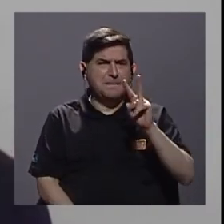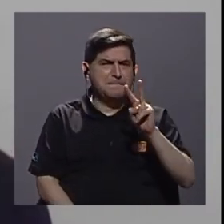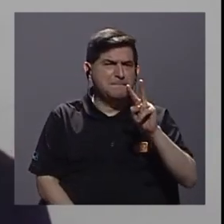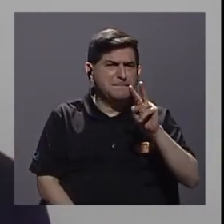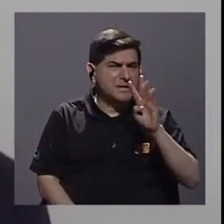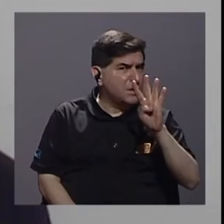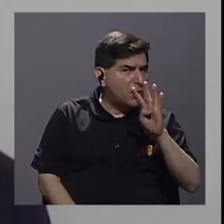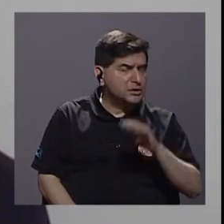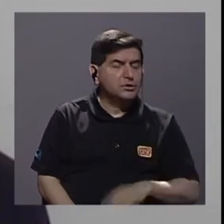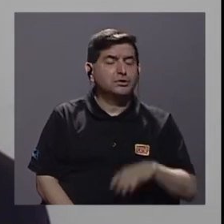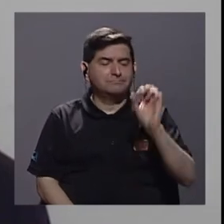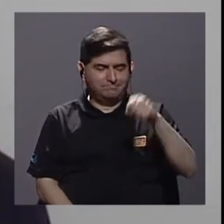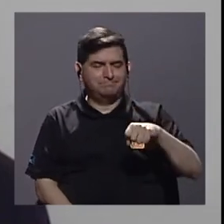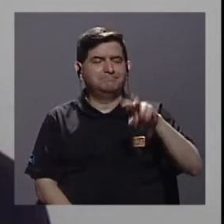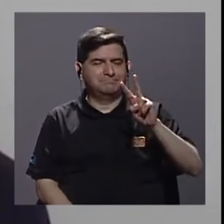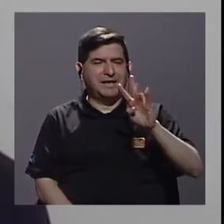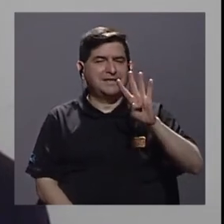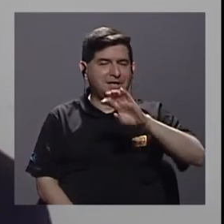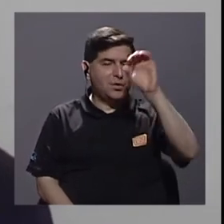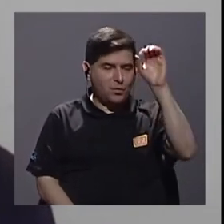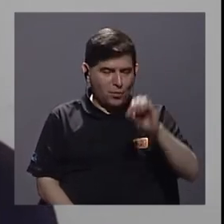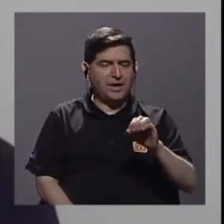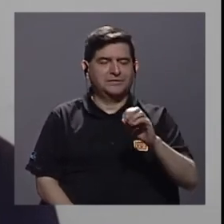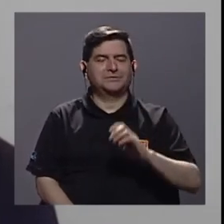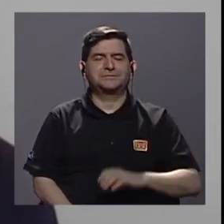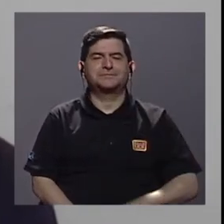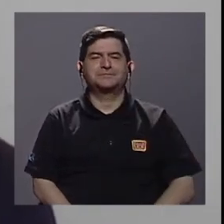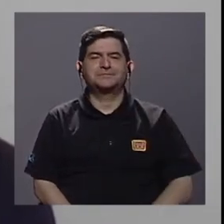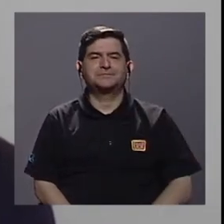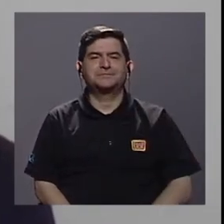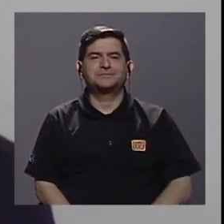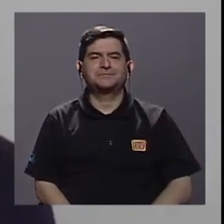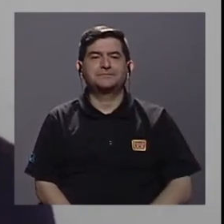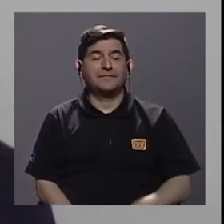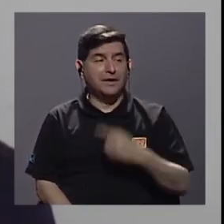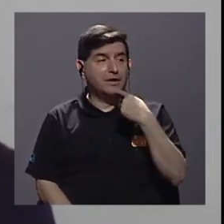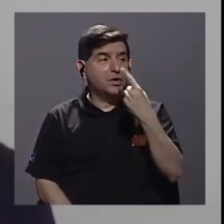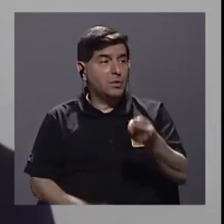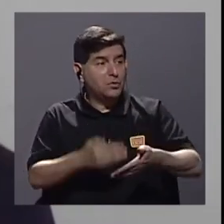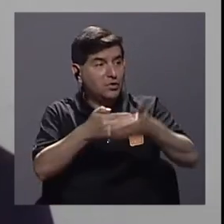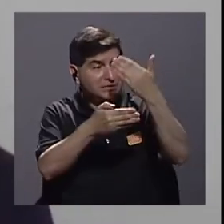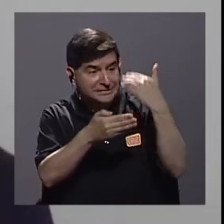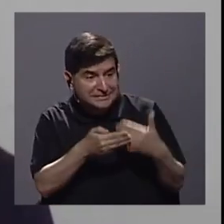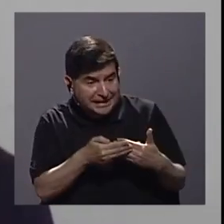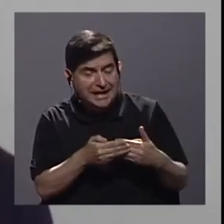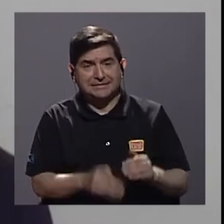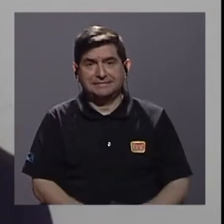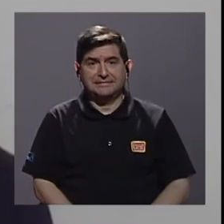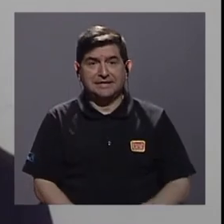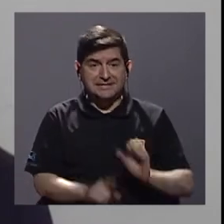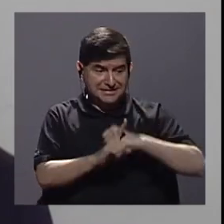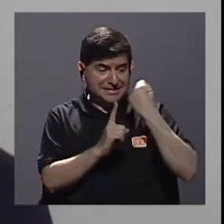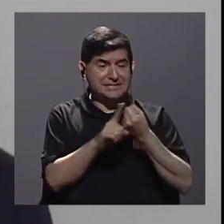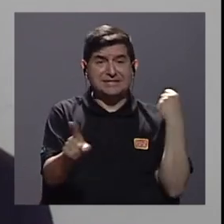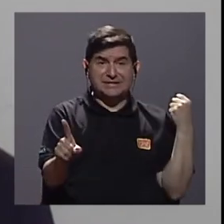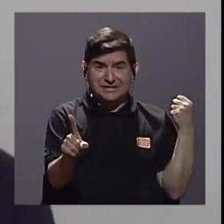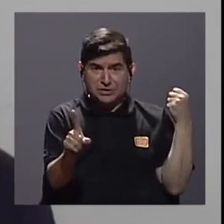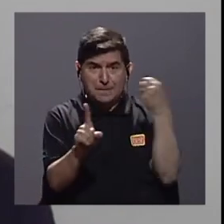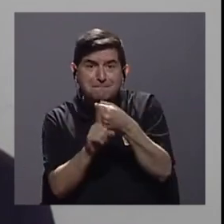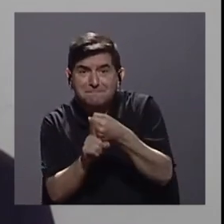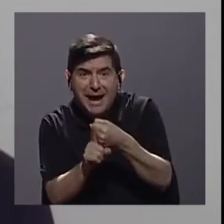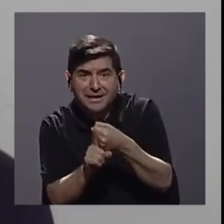efectivamente. Como mencionábamos antes, esto impacta